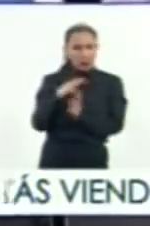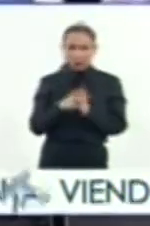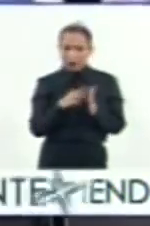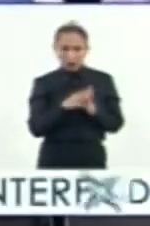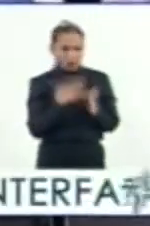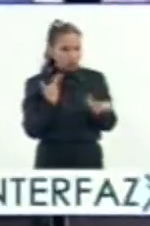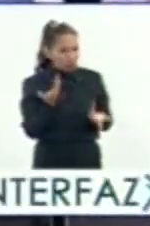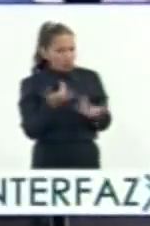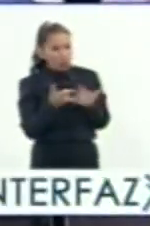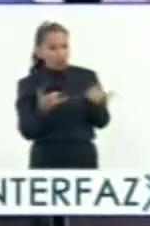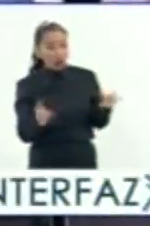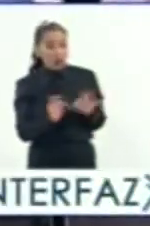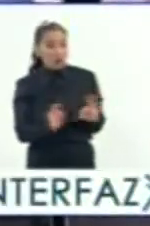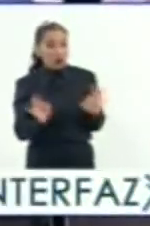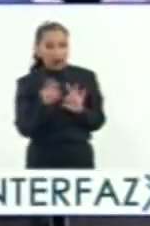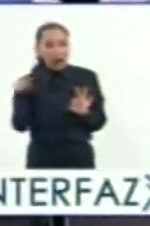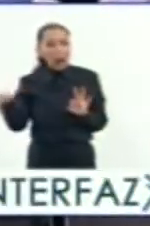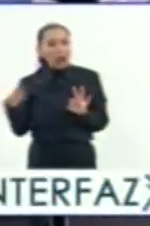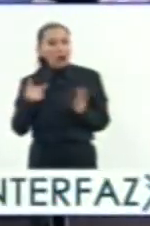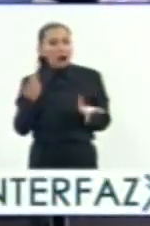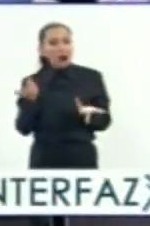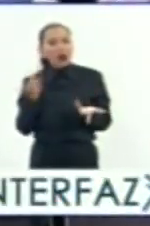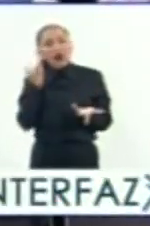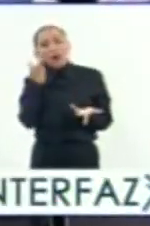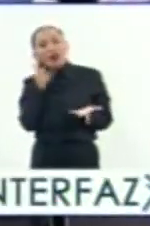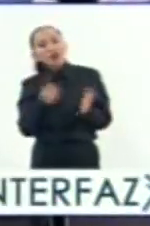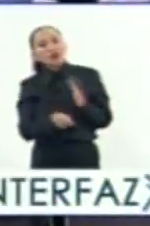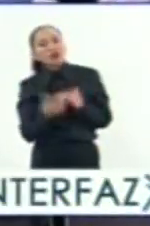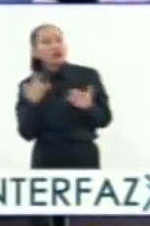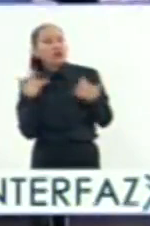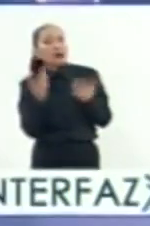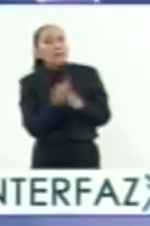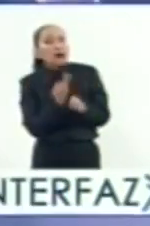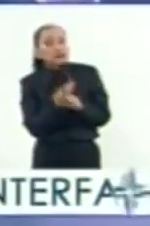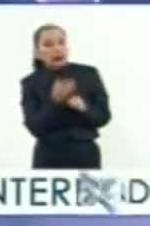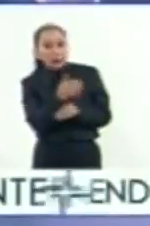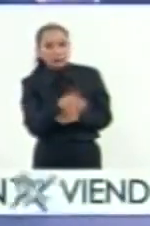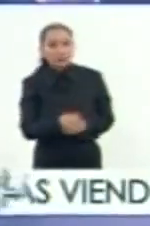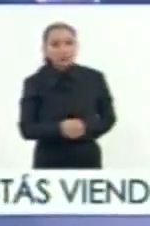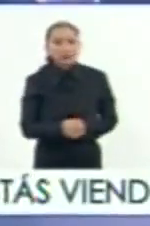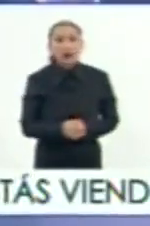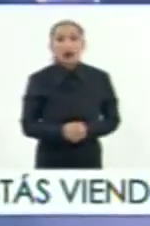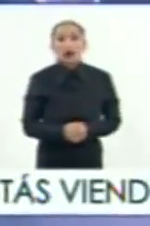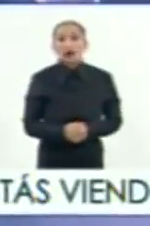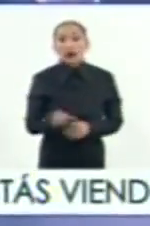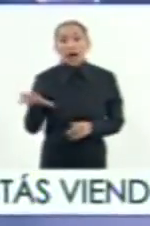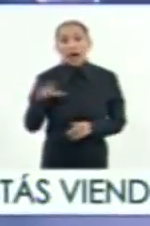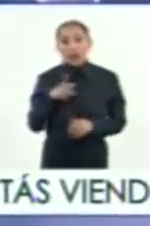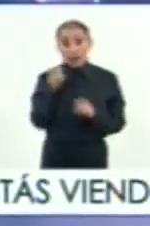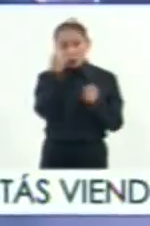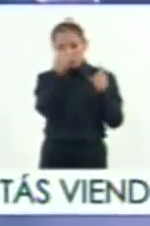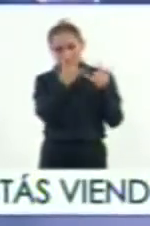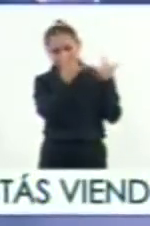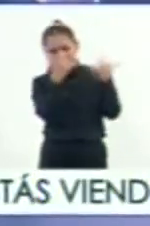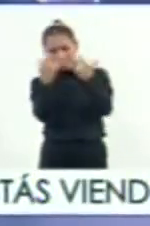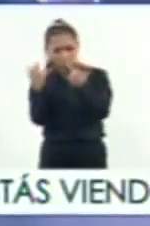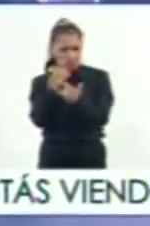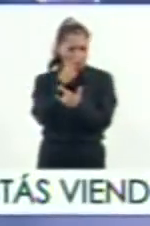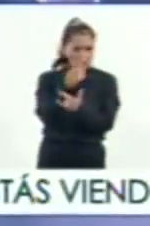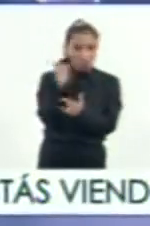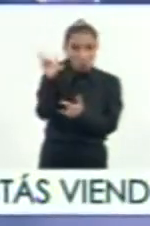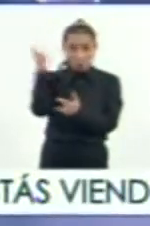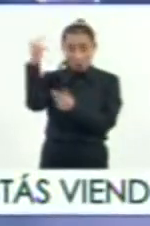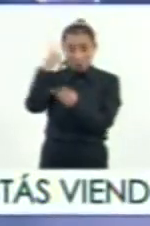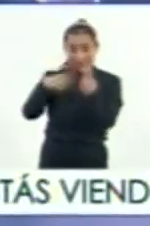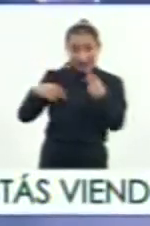de un momento histórico que ellos se aventuran. Yo creo que hay relatos que nos dicen que estando